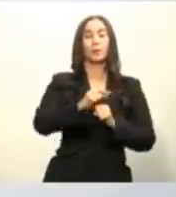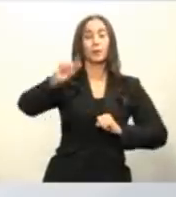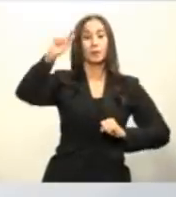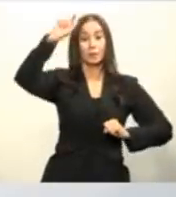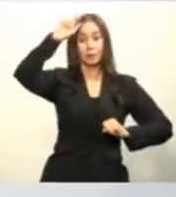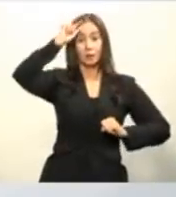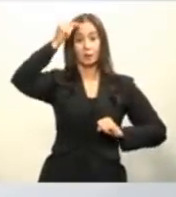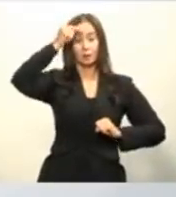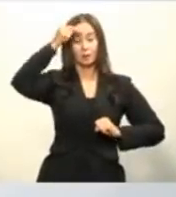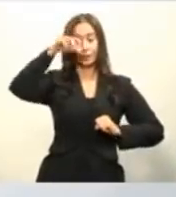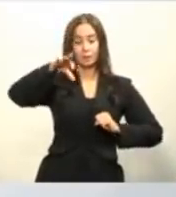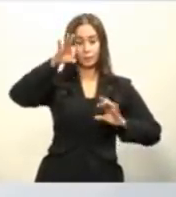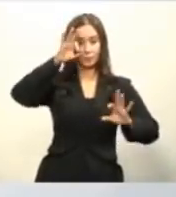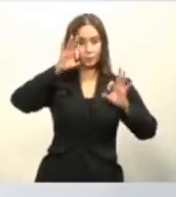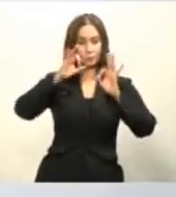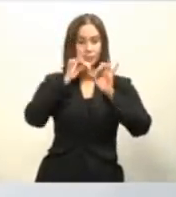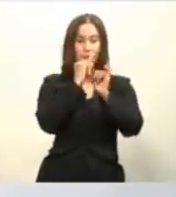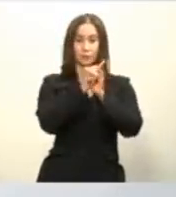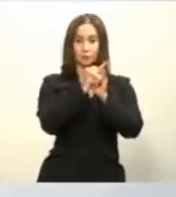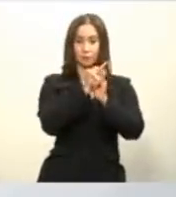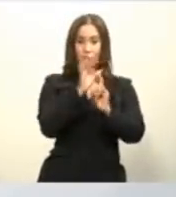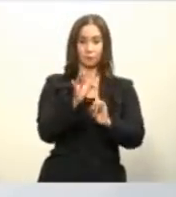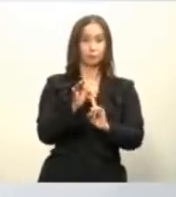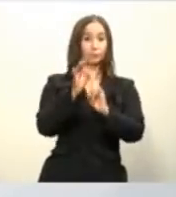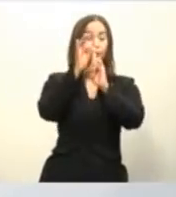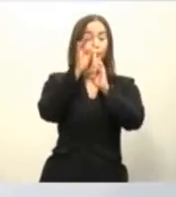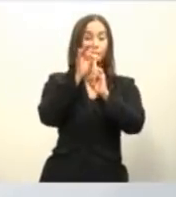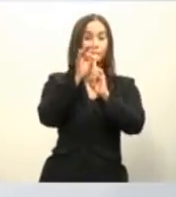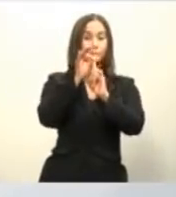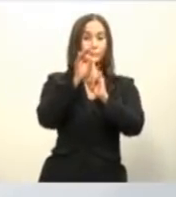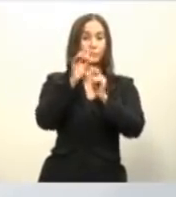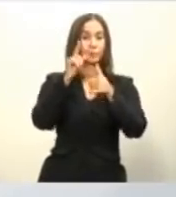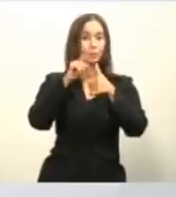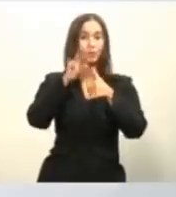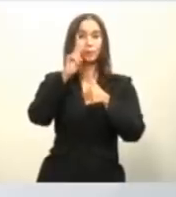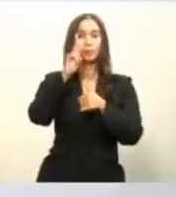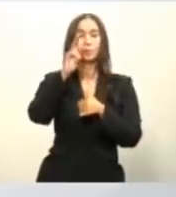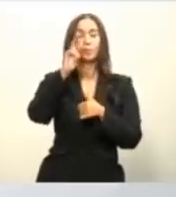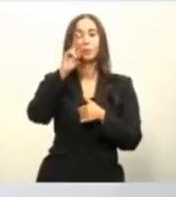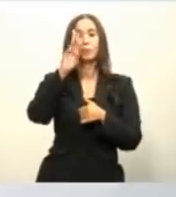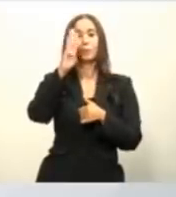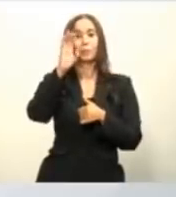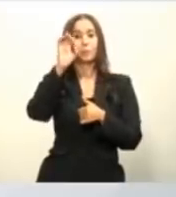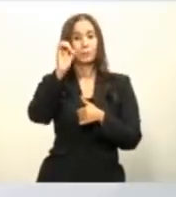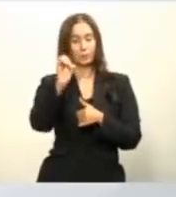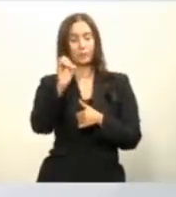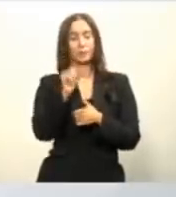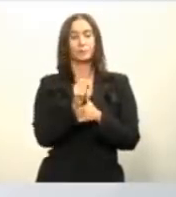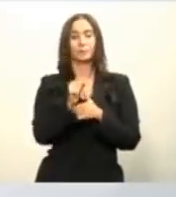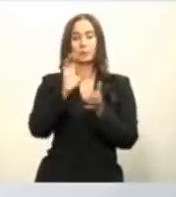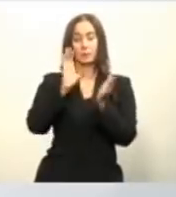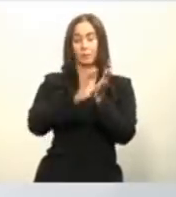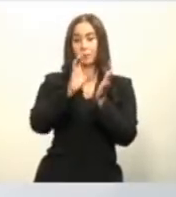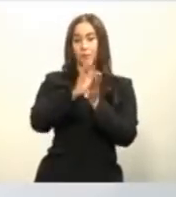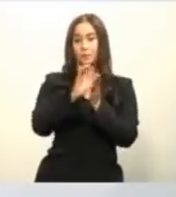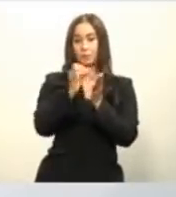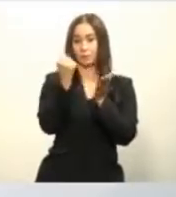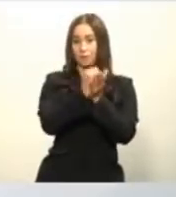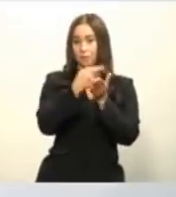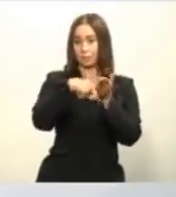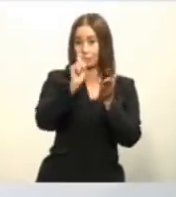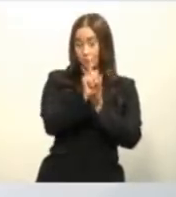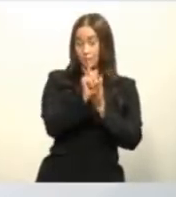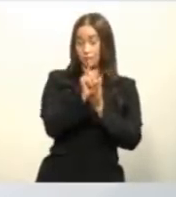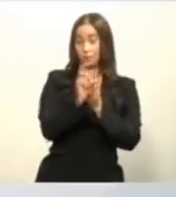instituciones especializadas del estado dentro de las que se encuentran urbe la comisión de titulación la dirección de desarrollo